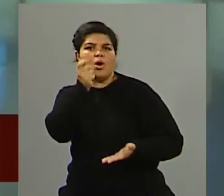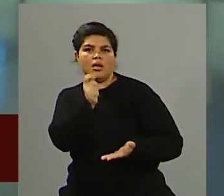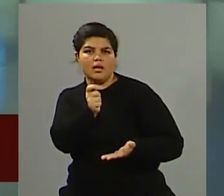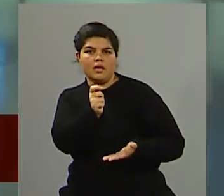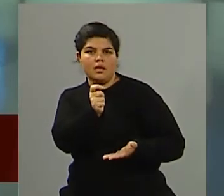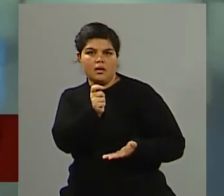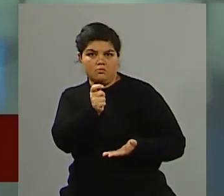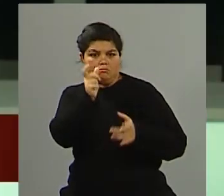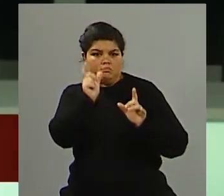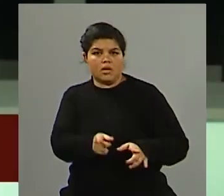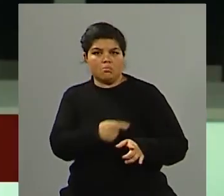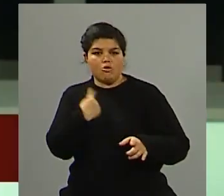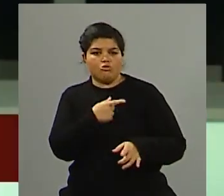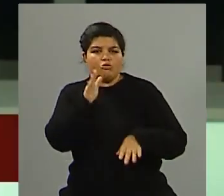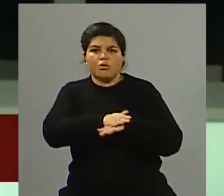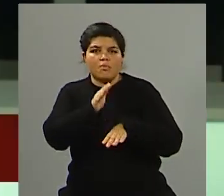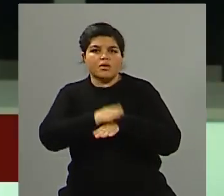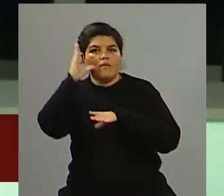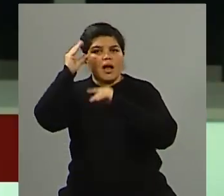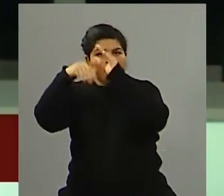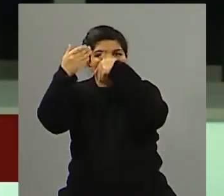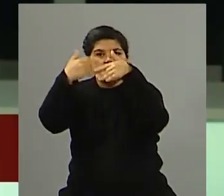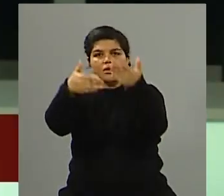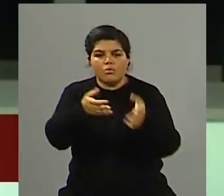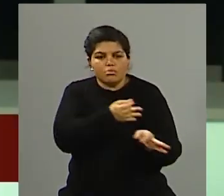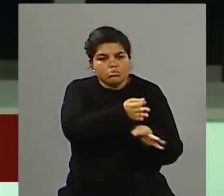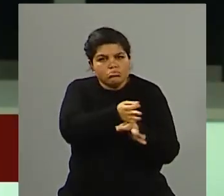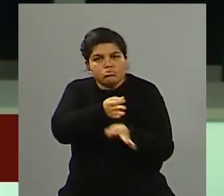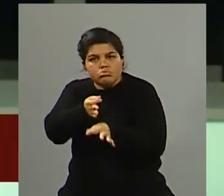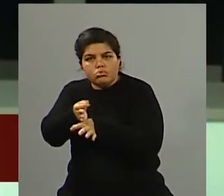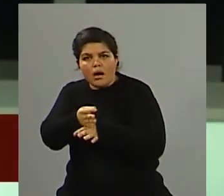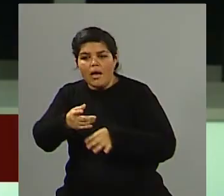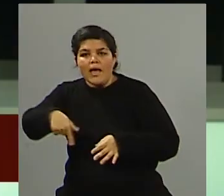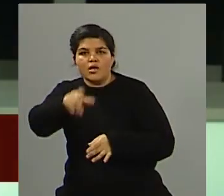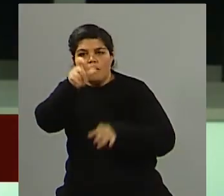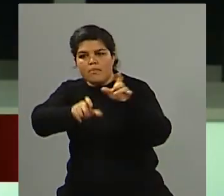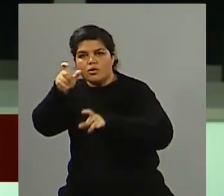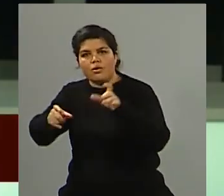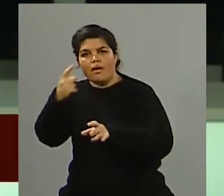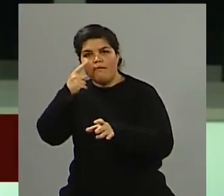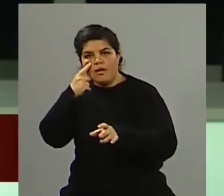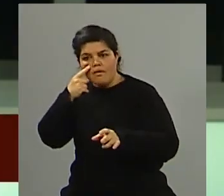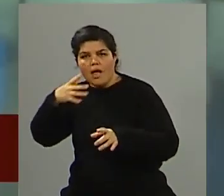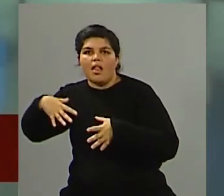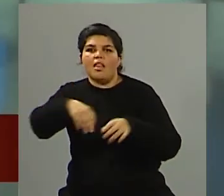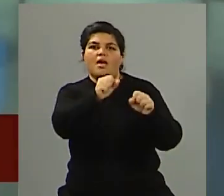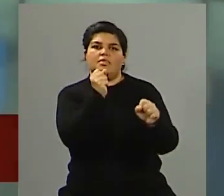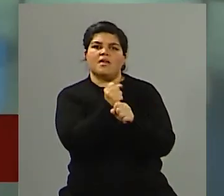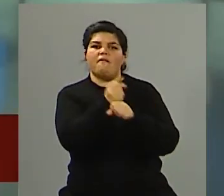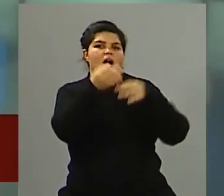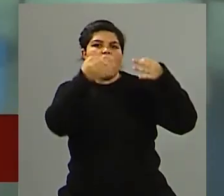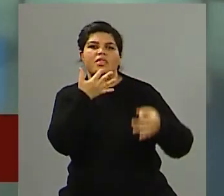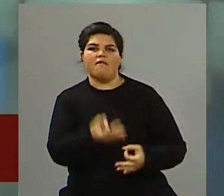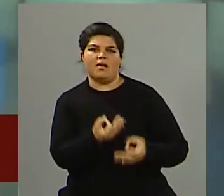capacitarse poder brindar todas esas capacitaciones para que puedan efectivamente conseguir empleo de calidad empleo formal en nuestro parque